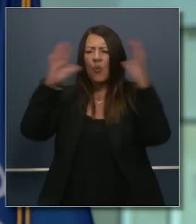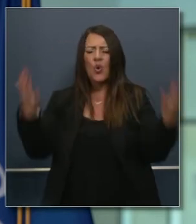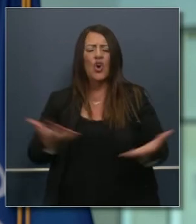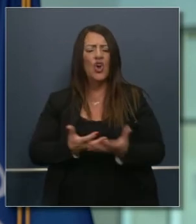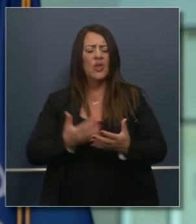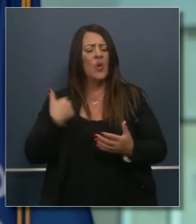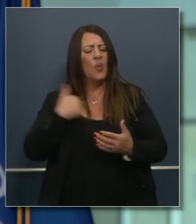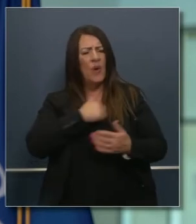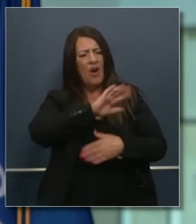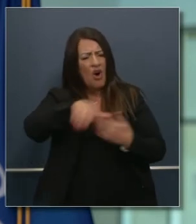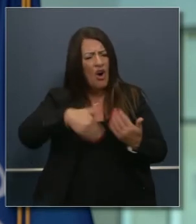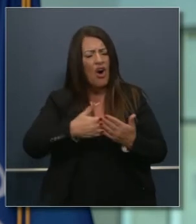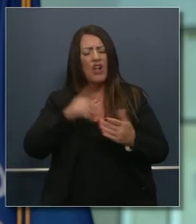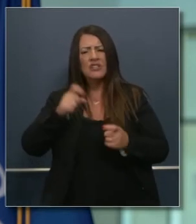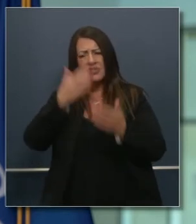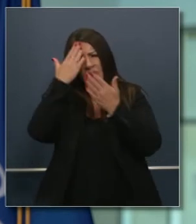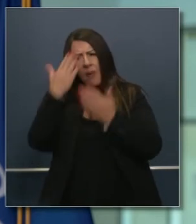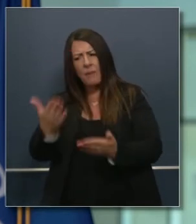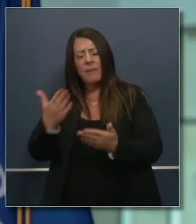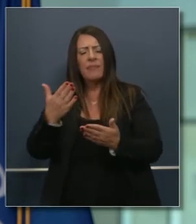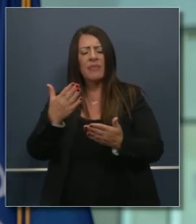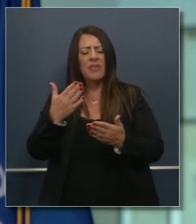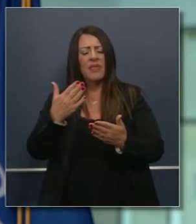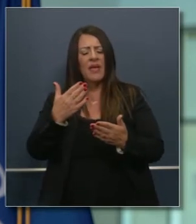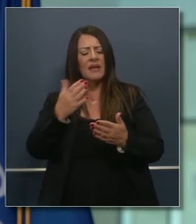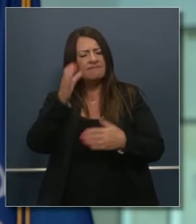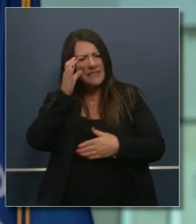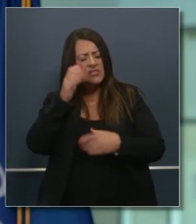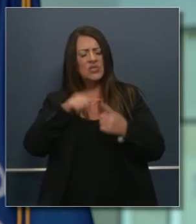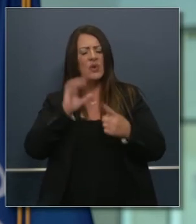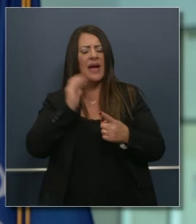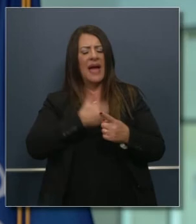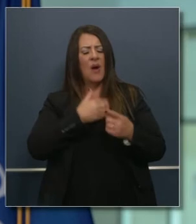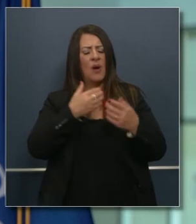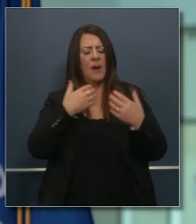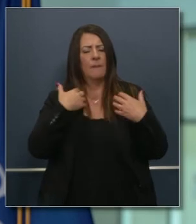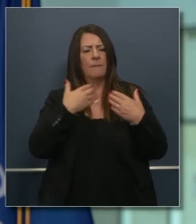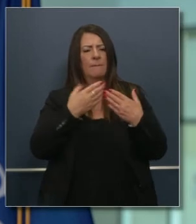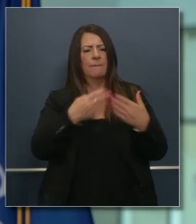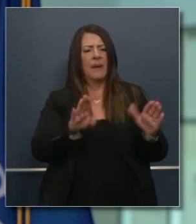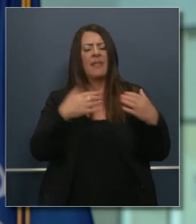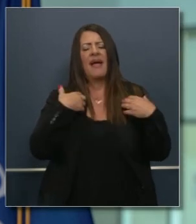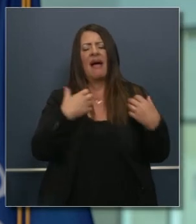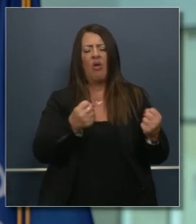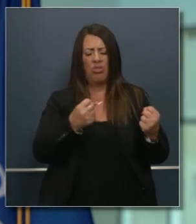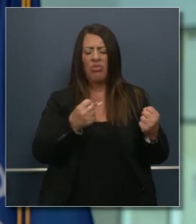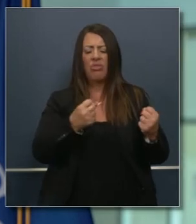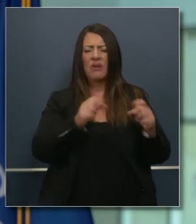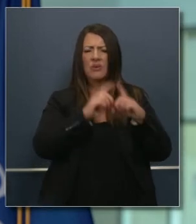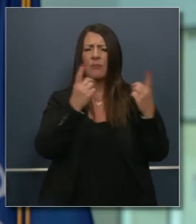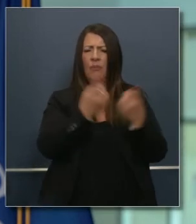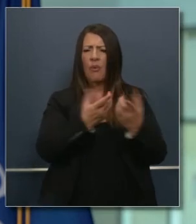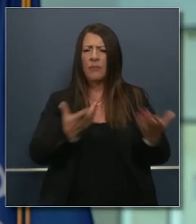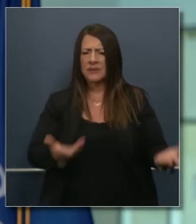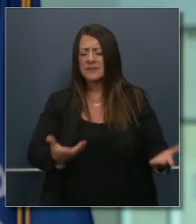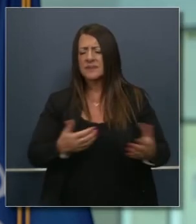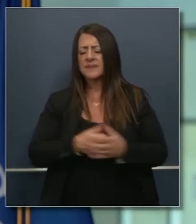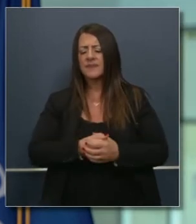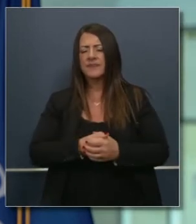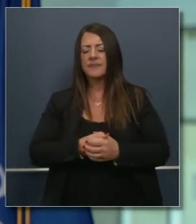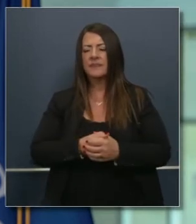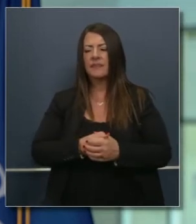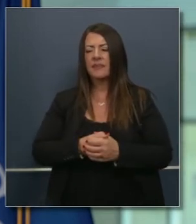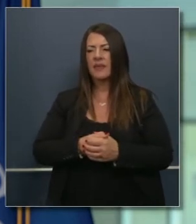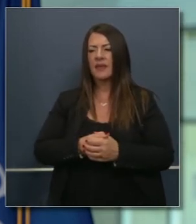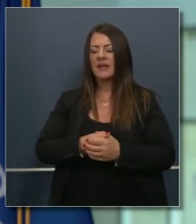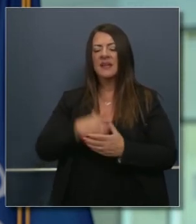entero creo que todos deberíamos respetar las leyes y reglamentos y recomendaciones de las autoridades locales estamos